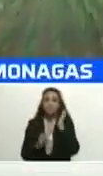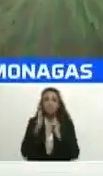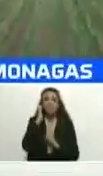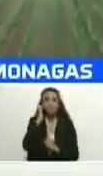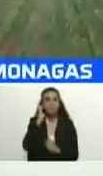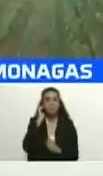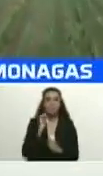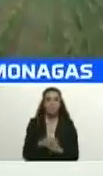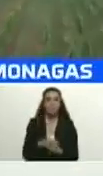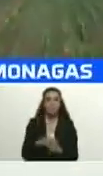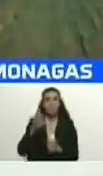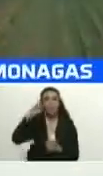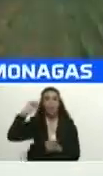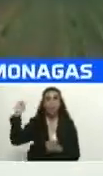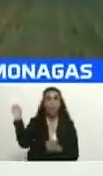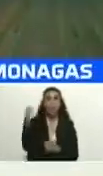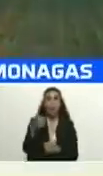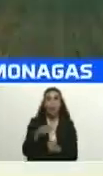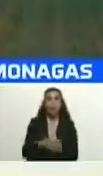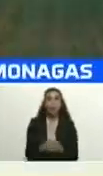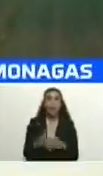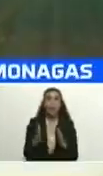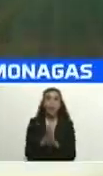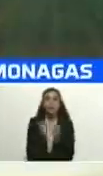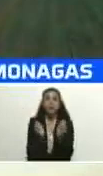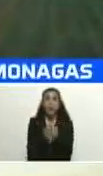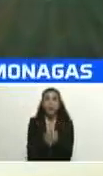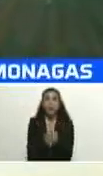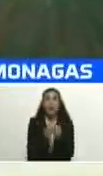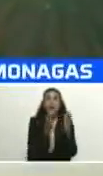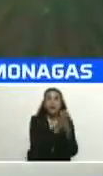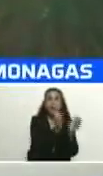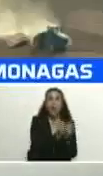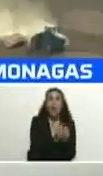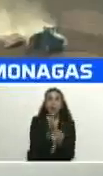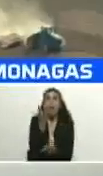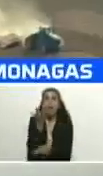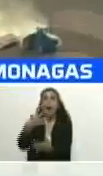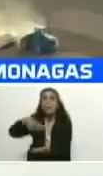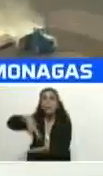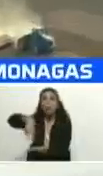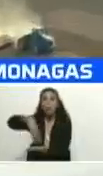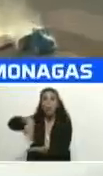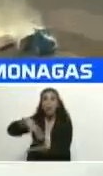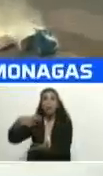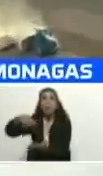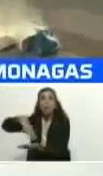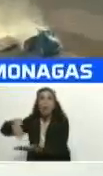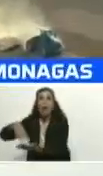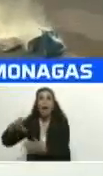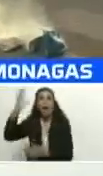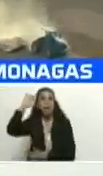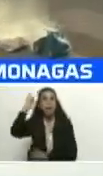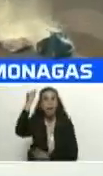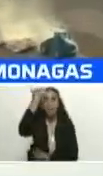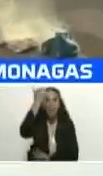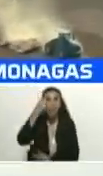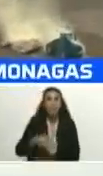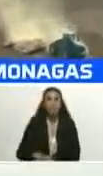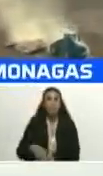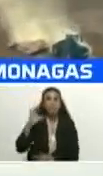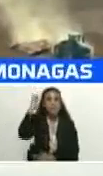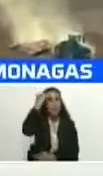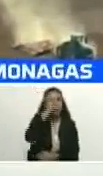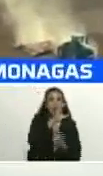del huarico a Anzuategui de Anzuategui a Monaga de Monaga a Yaracuy de